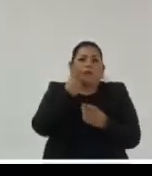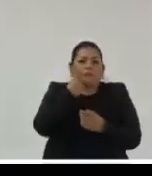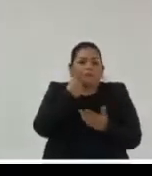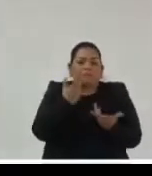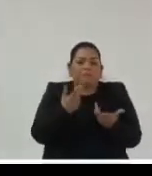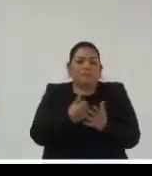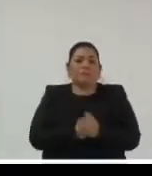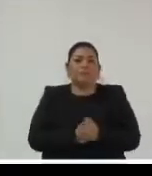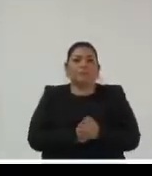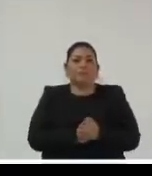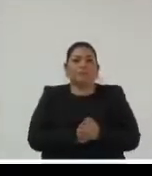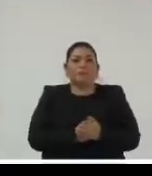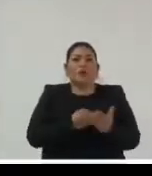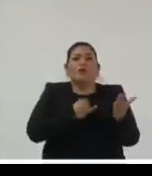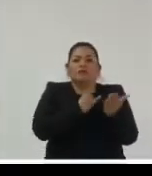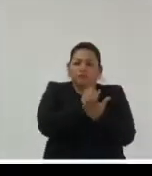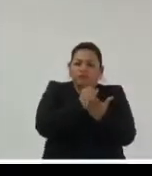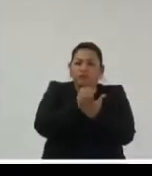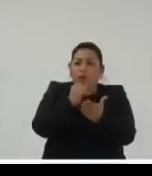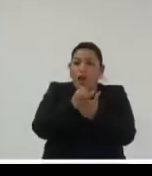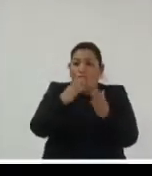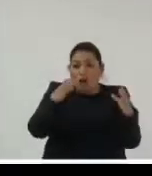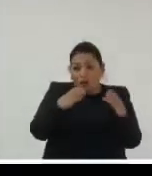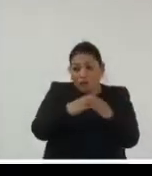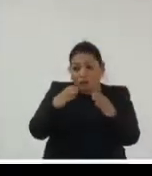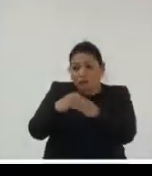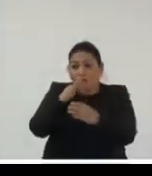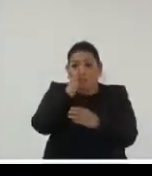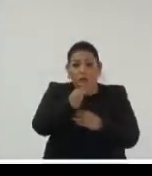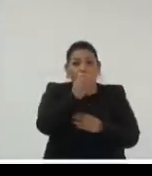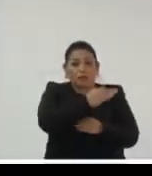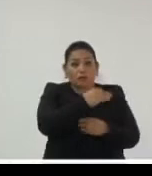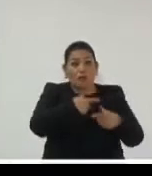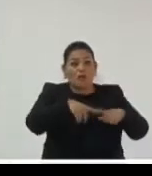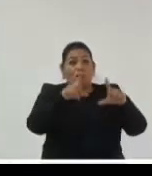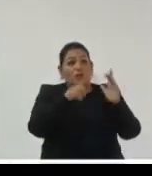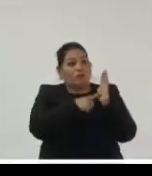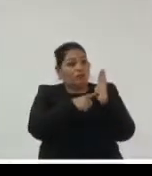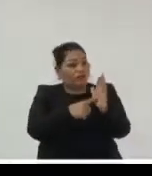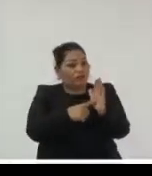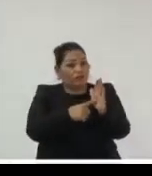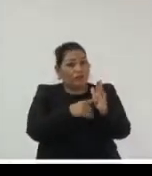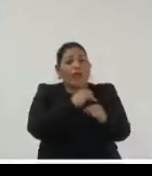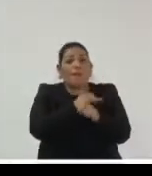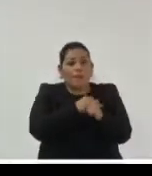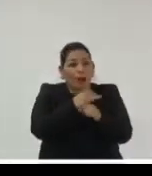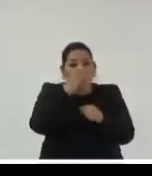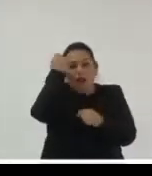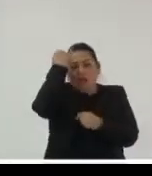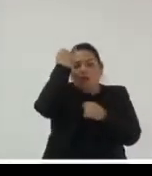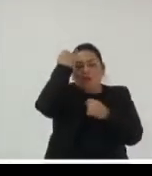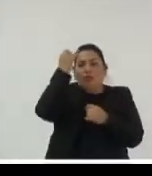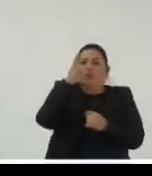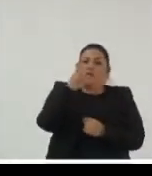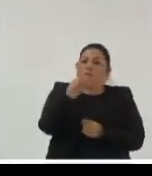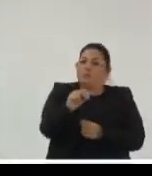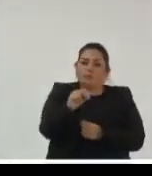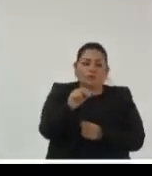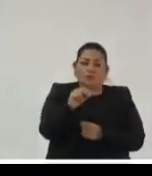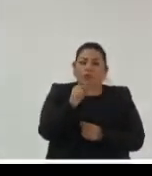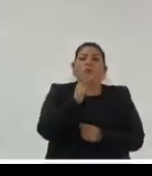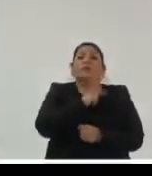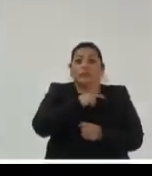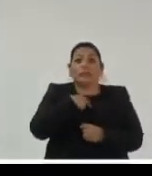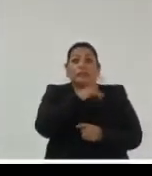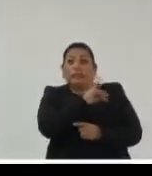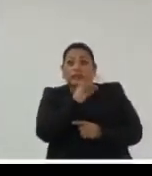es esencial toda decisión que tomamos como colectivo debe estar sustentado en la evidencia no nos metamos en temas ideológicos de si somos o no